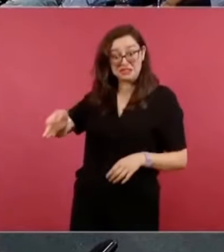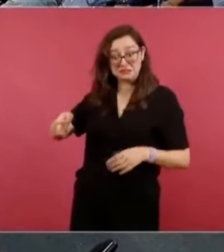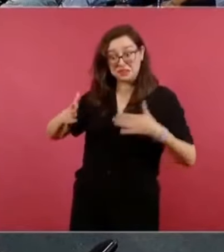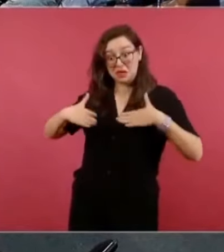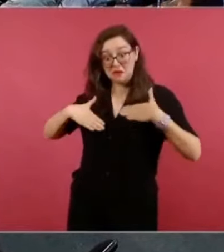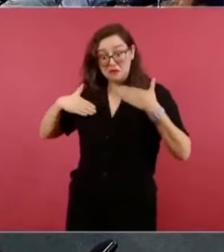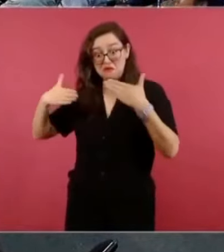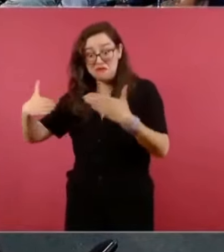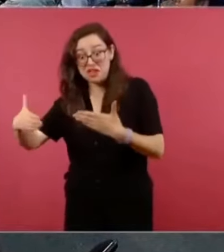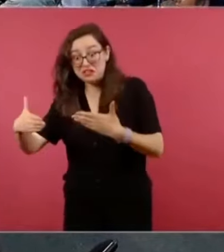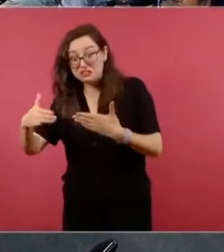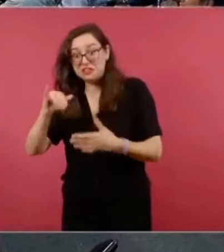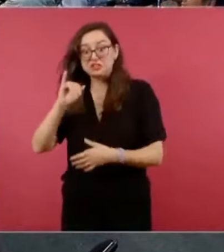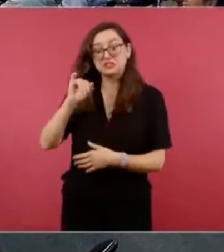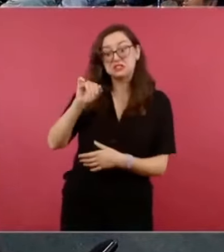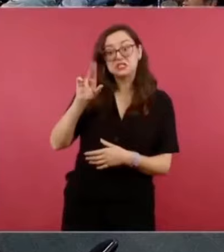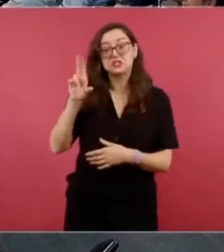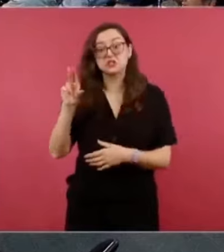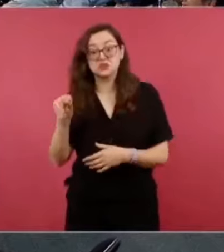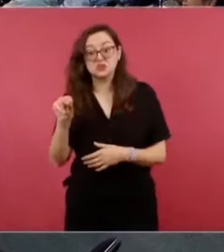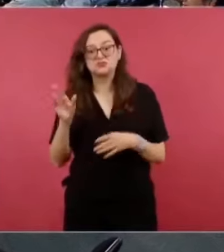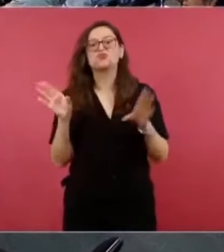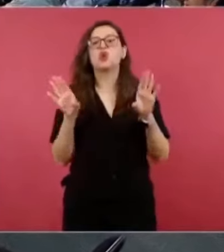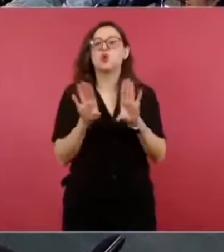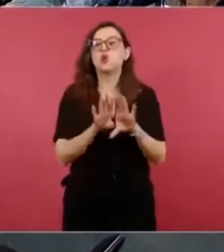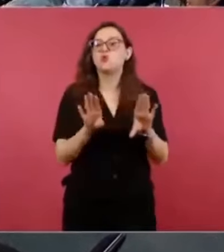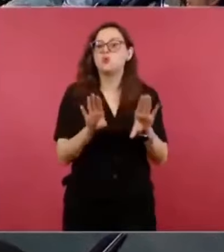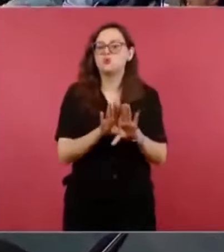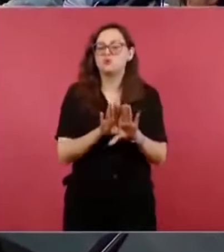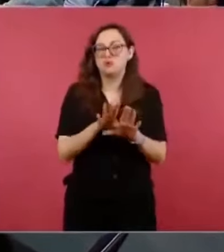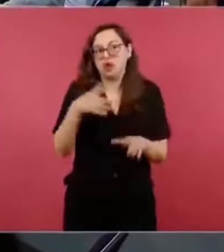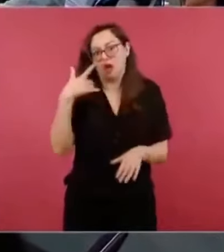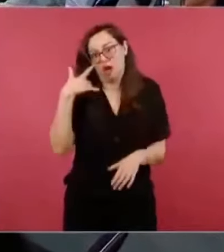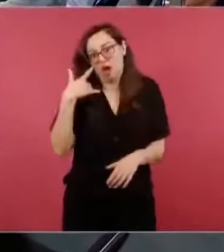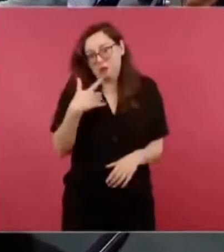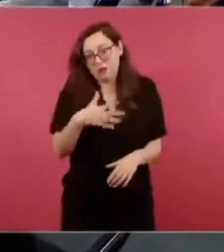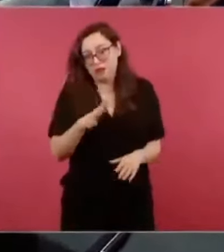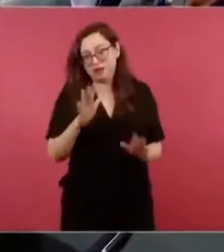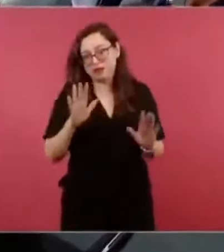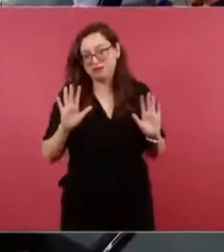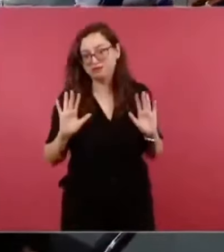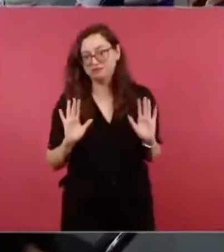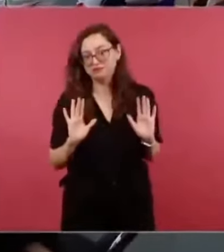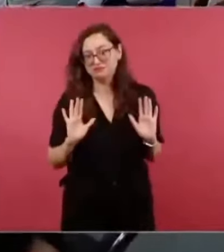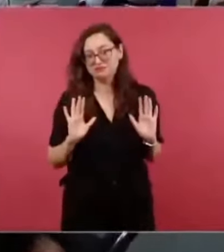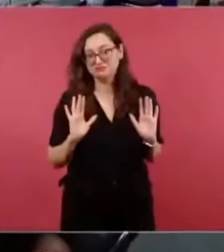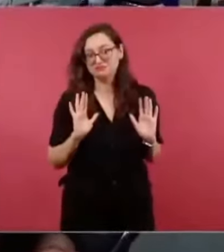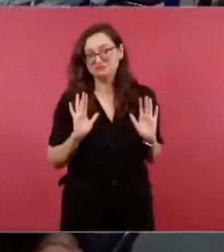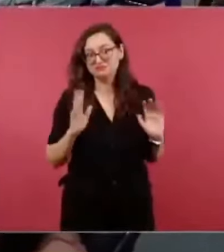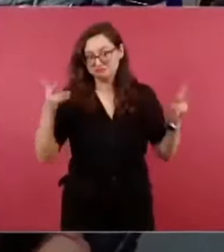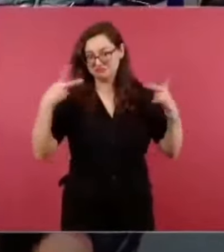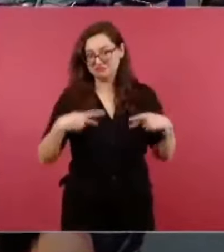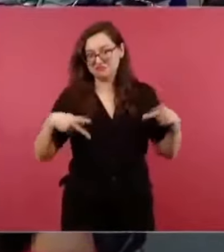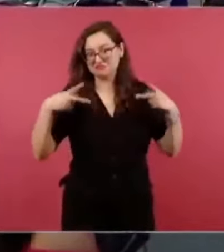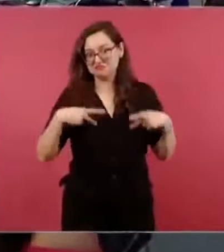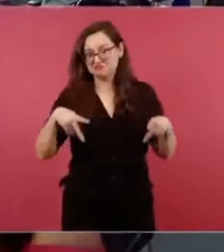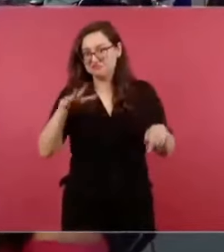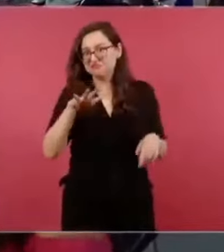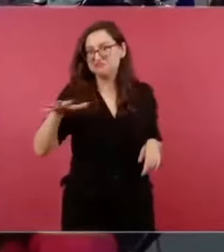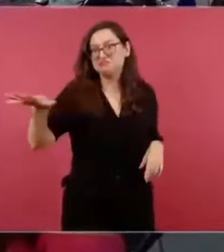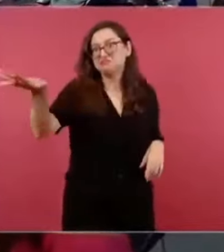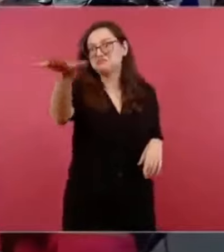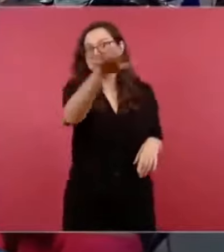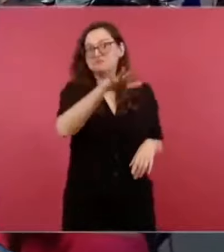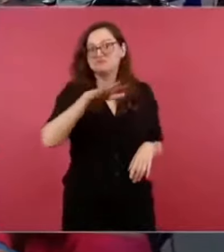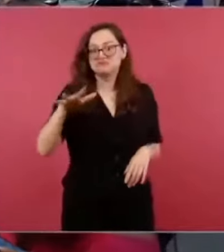sobre la seguridad pública, primero, la percepción sobre